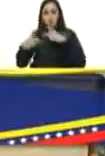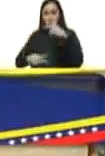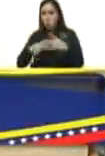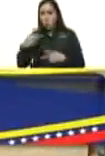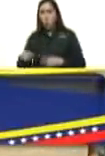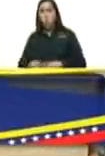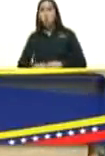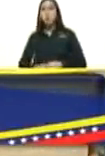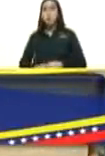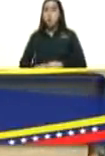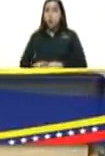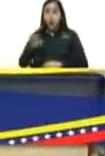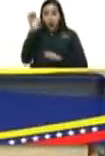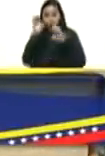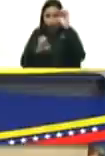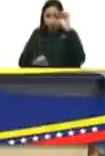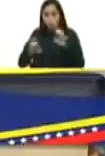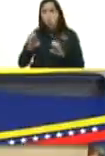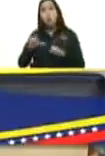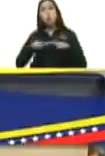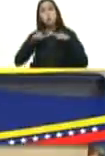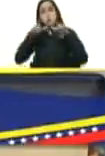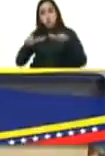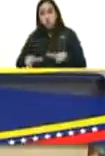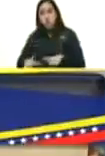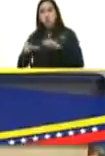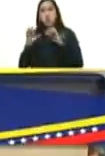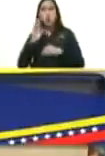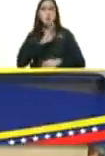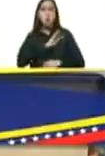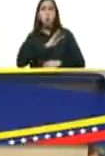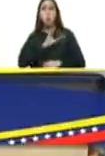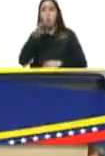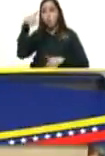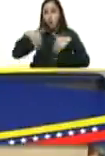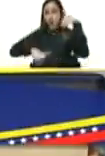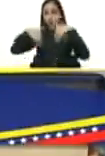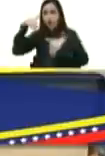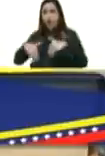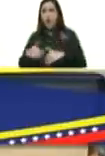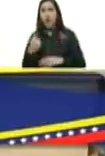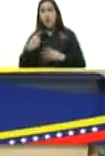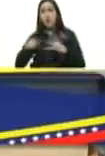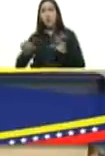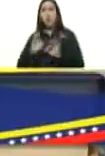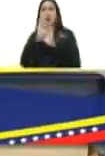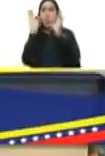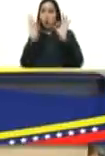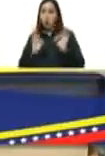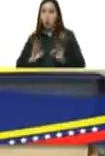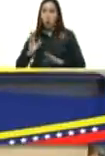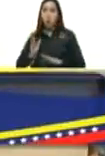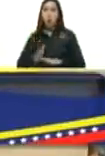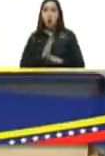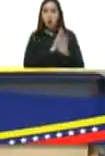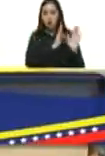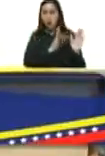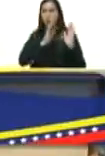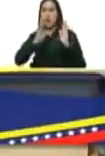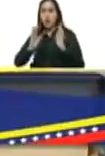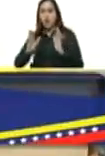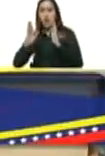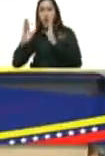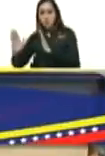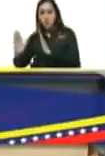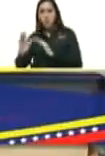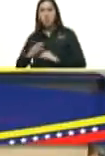auditoría y certificación electoral propios institucionales antes durante y después